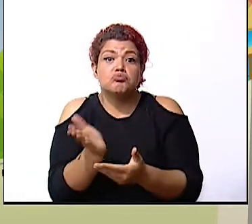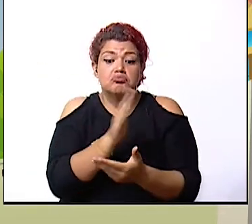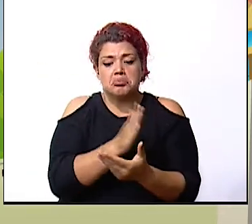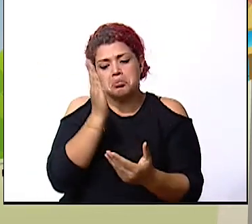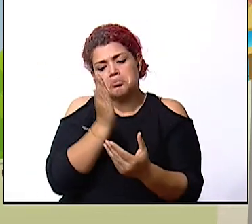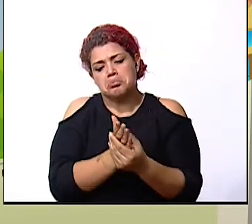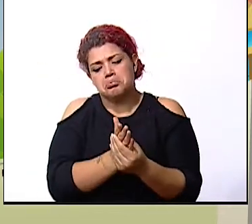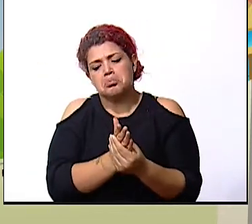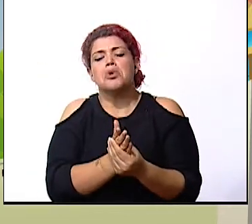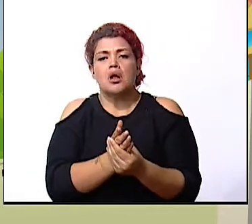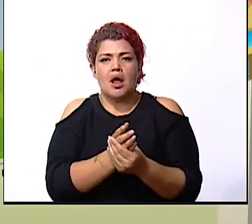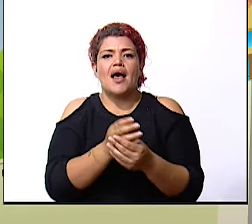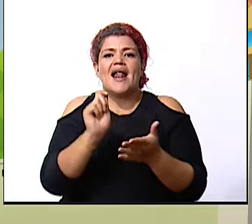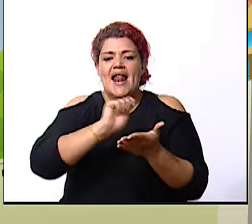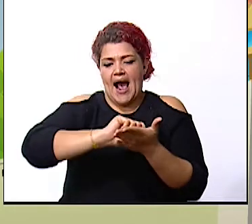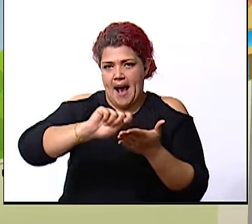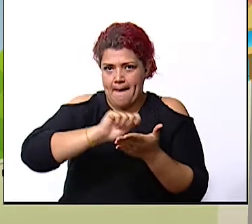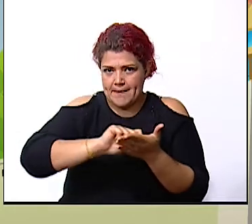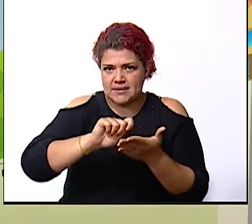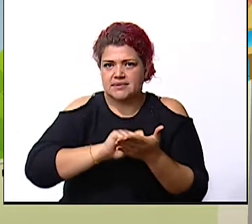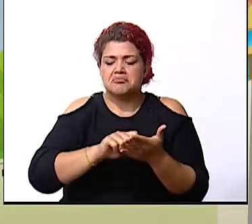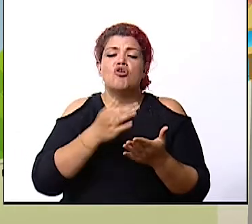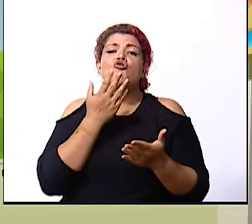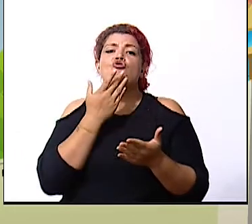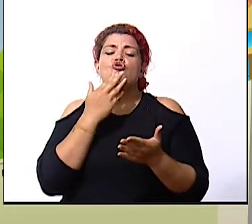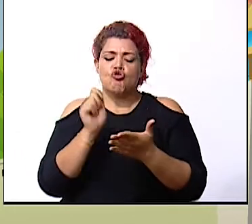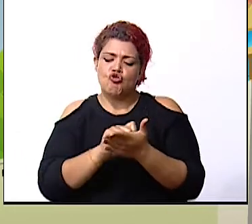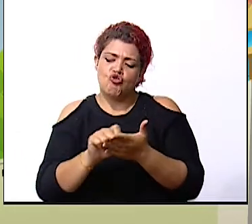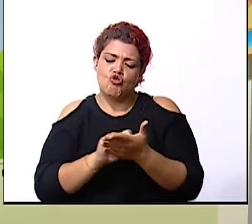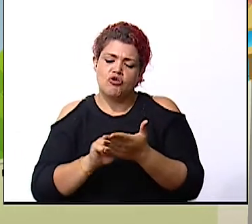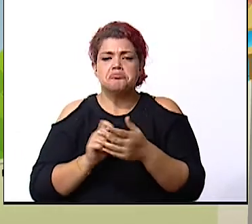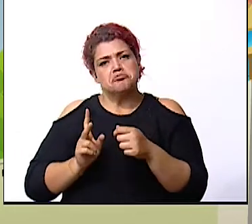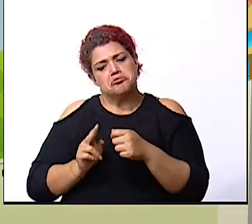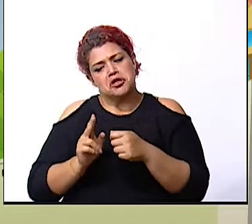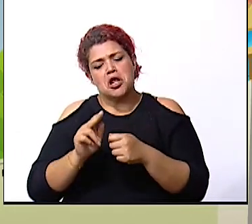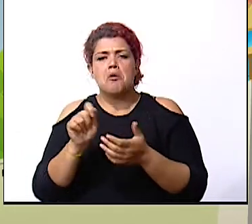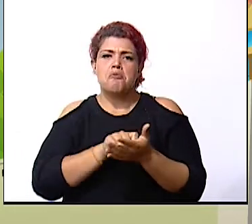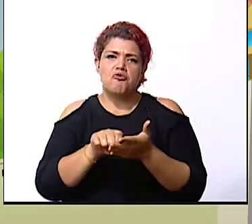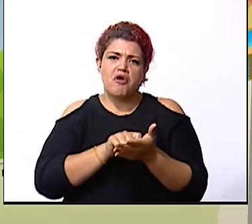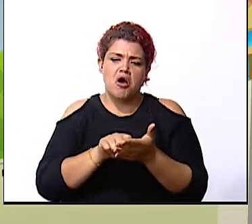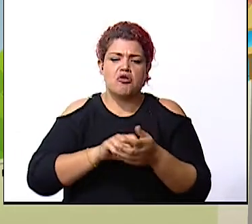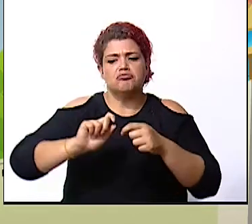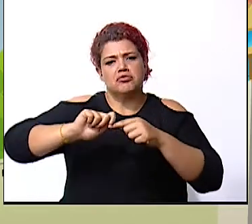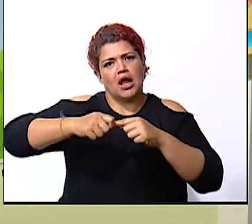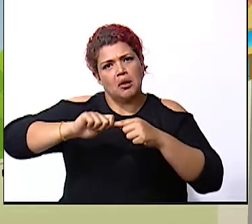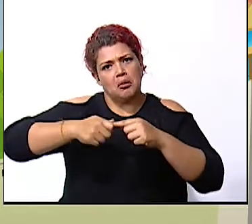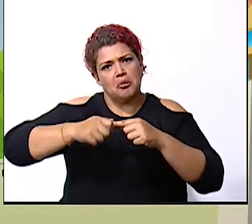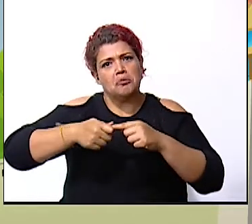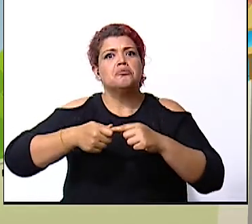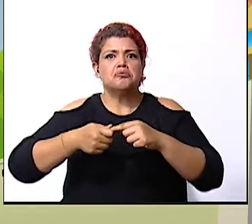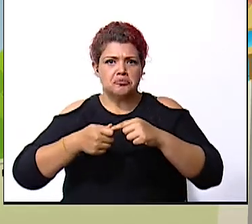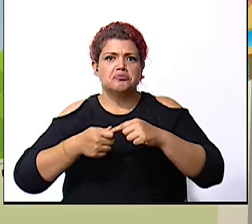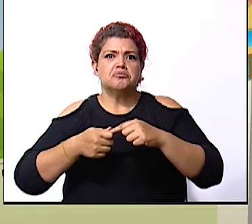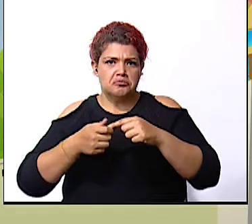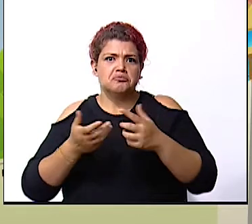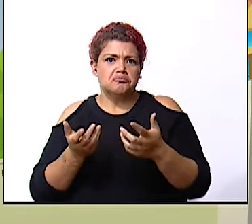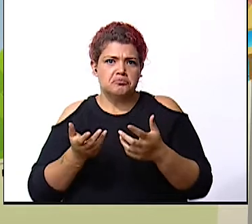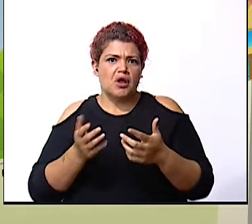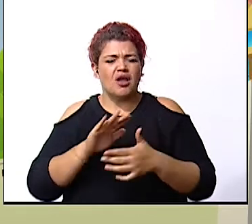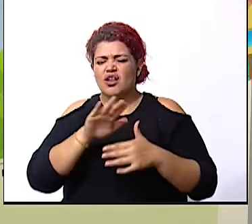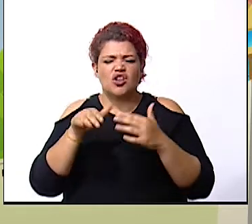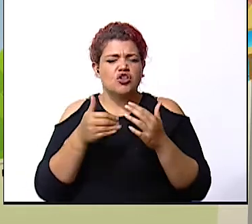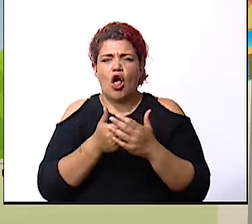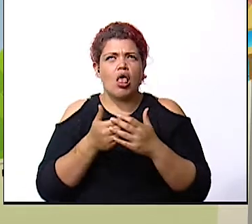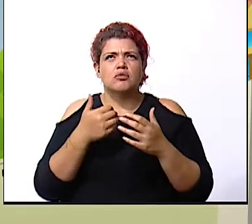vamos a utilizar lápiz lápiz de color tijera borrador maquinilla y sobre todo toda